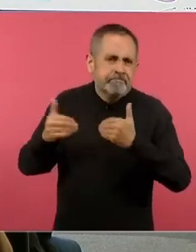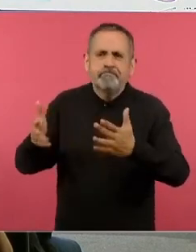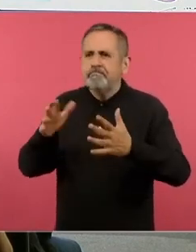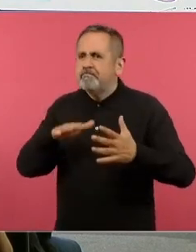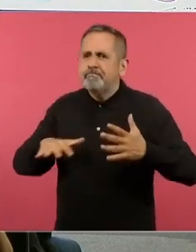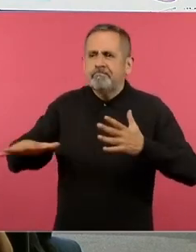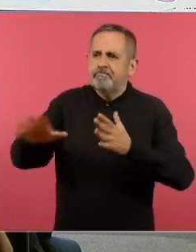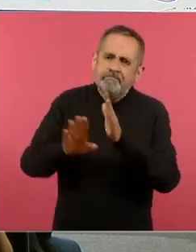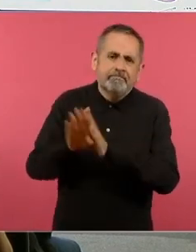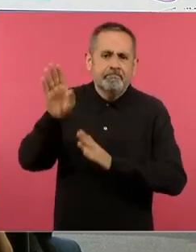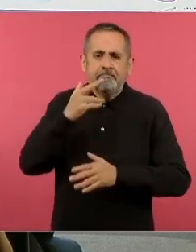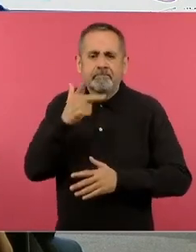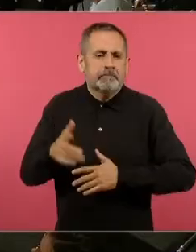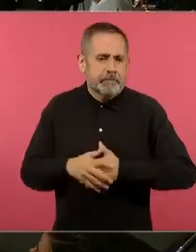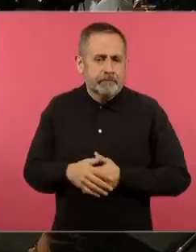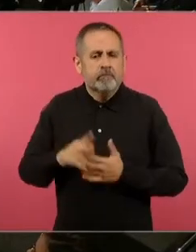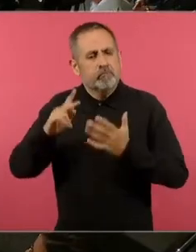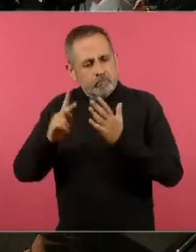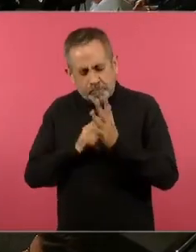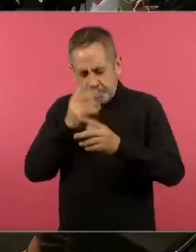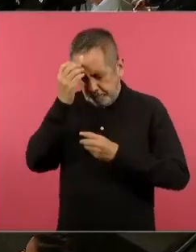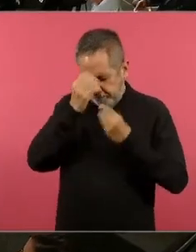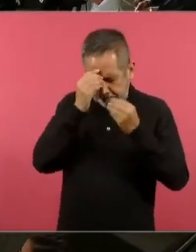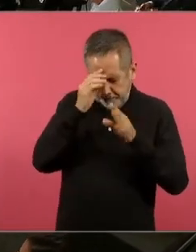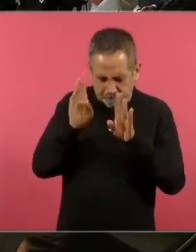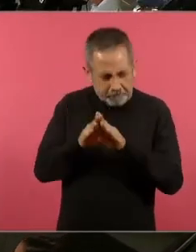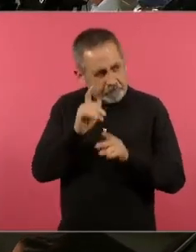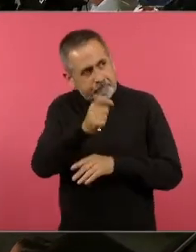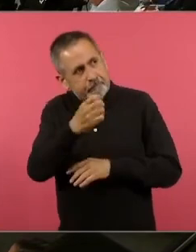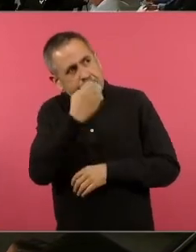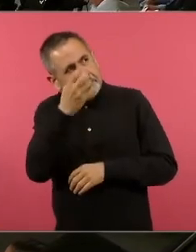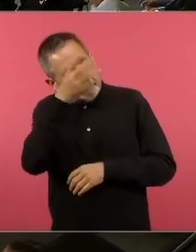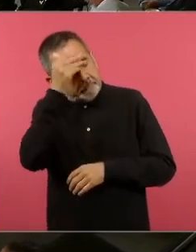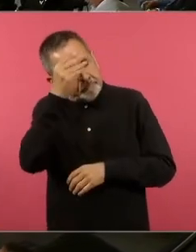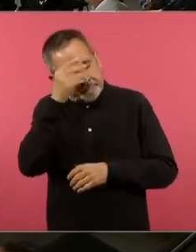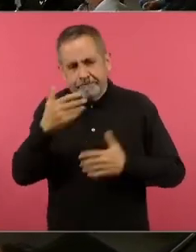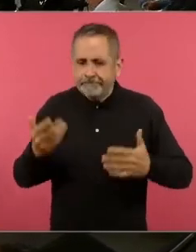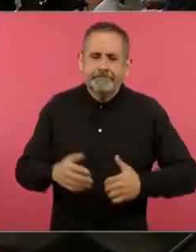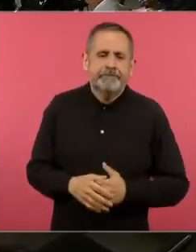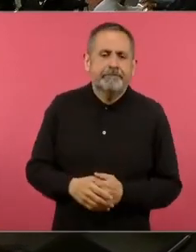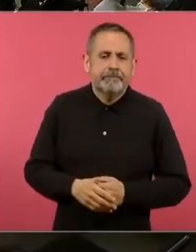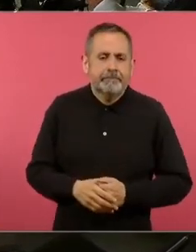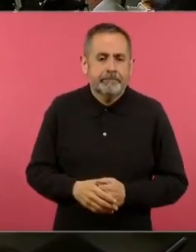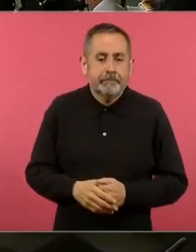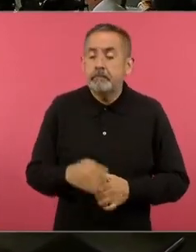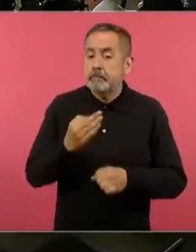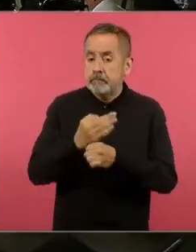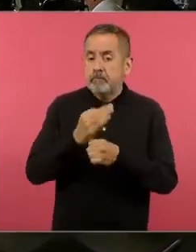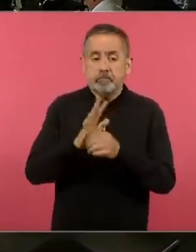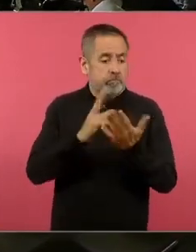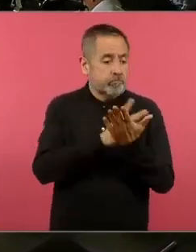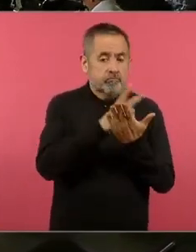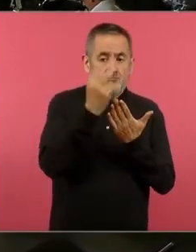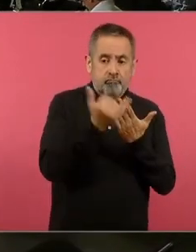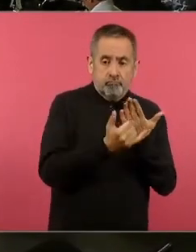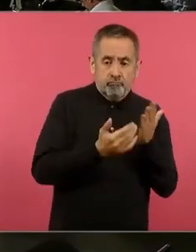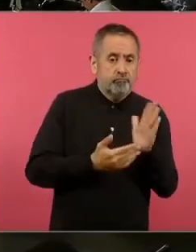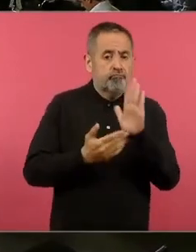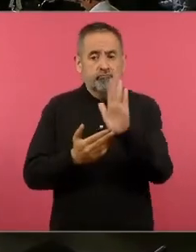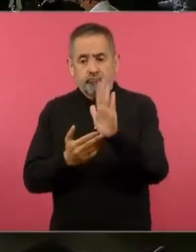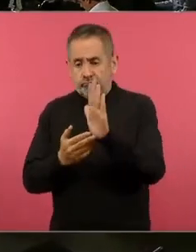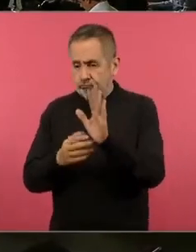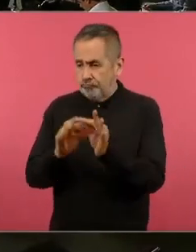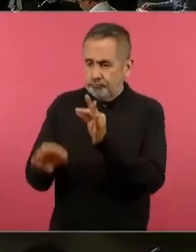y finalmente reflexionar nuevamente con eso que se trabajó entonces yo les quiero decir que ahorita ya se les presenta un proyecto acabado